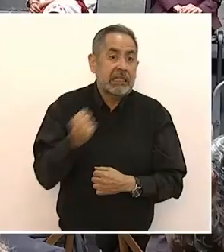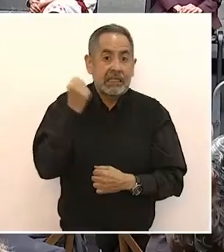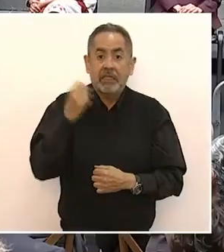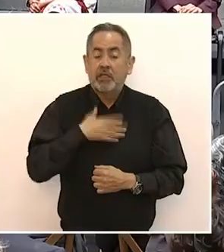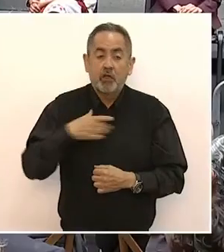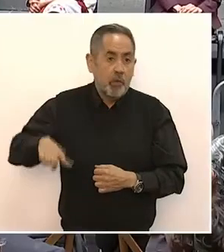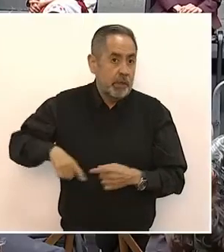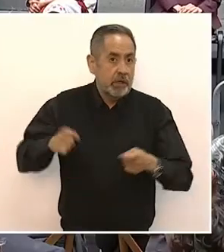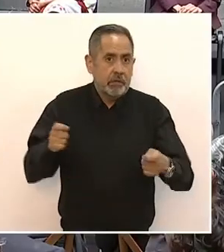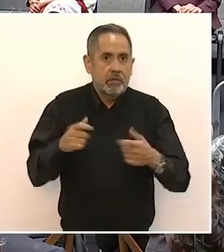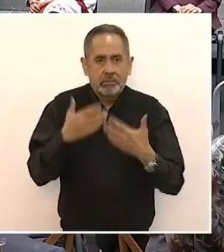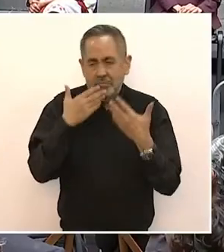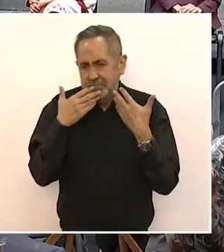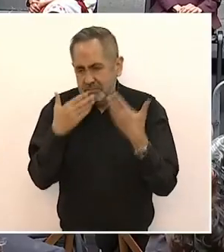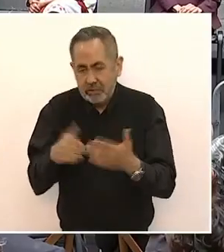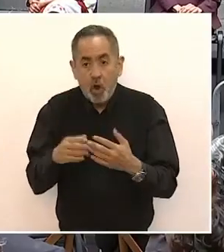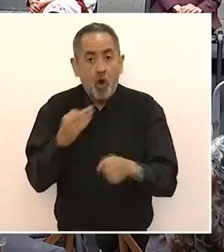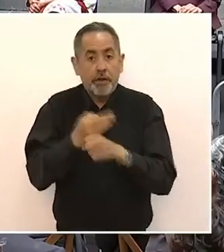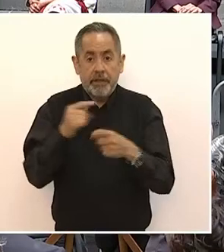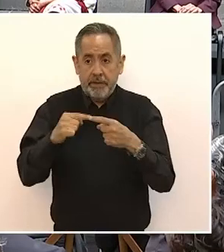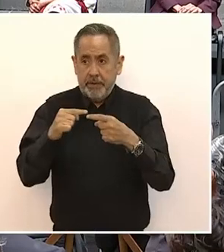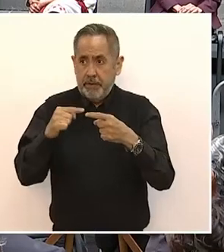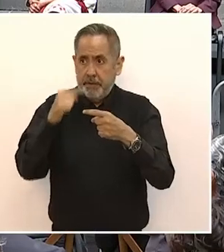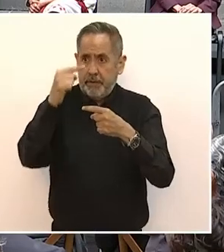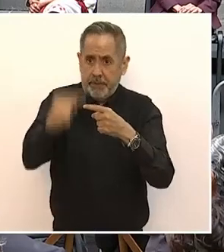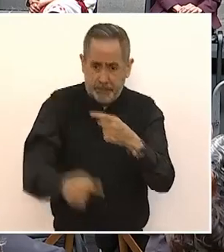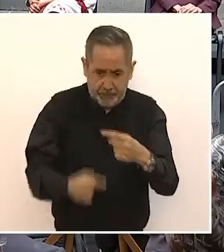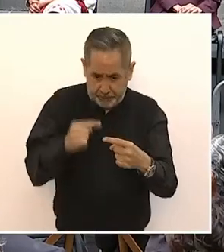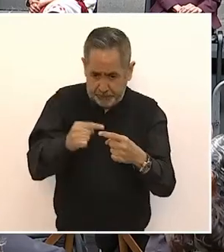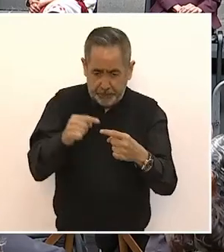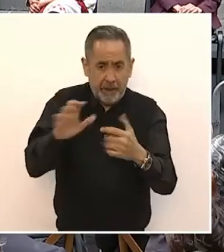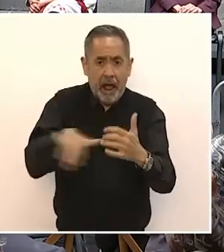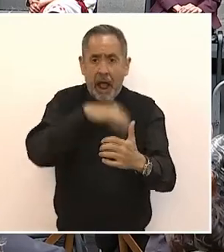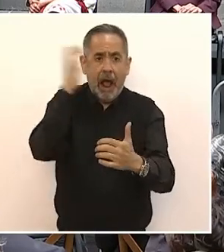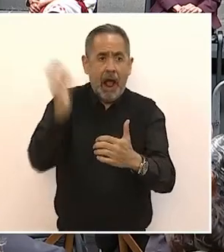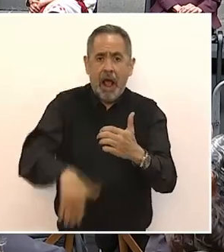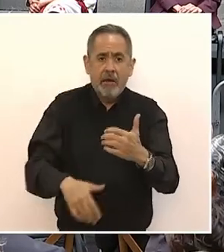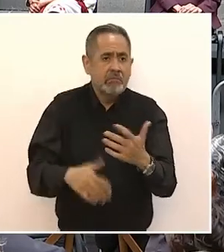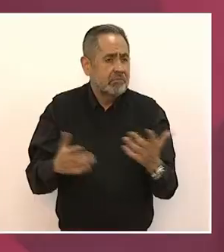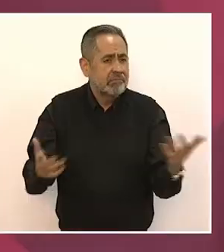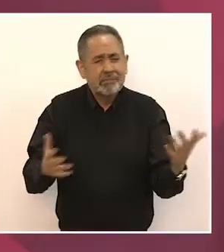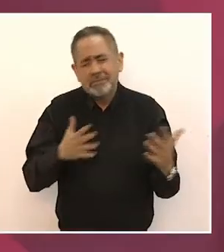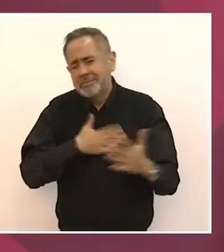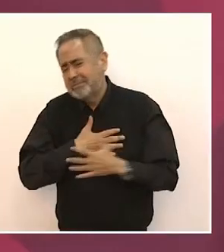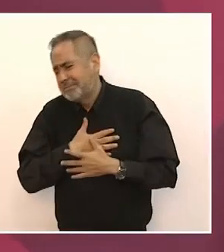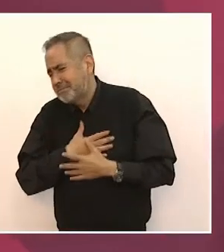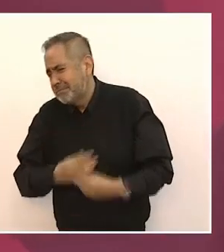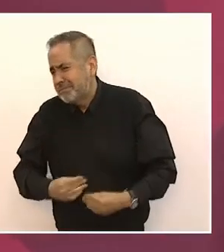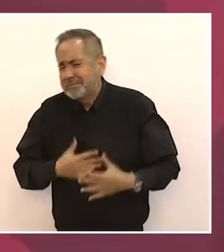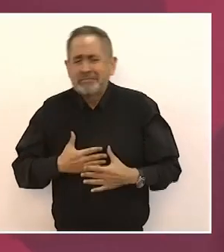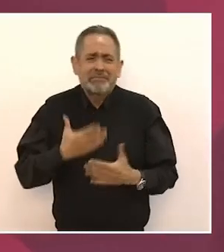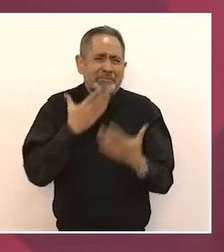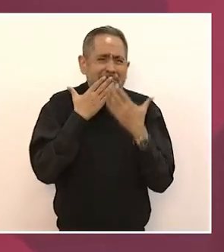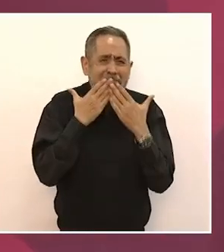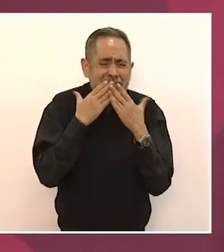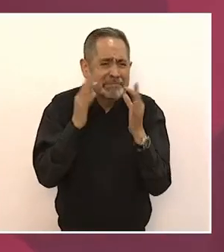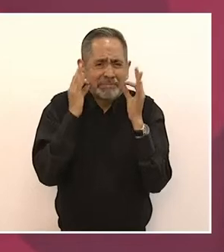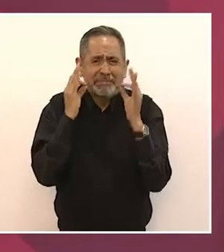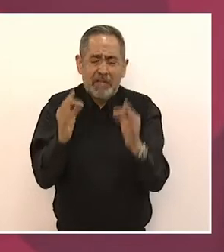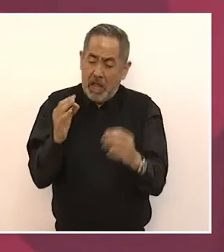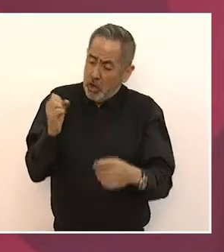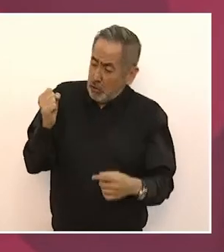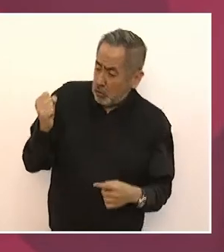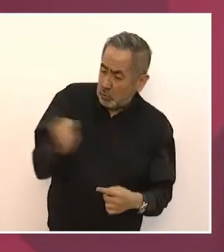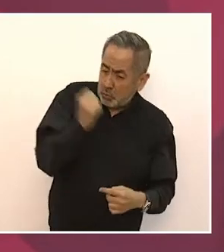Estamos cerrando un ciclo y tenemos la dicha enorme, la suerte, la